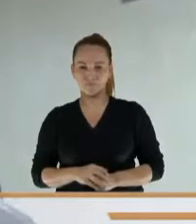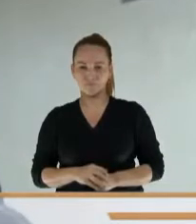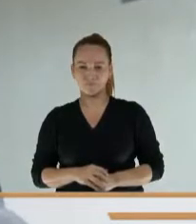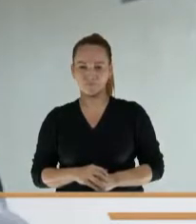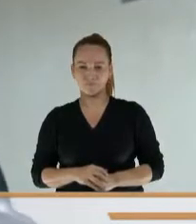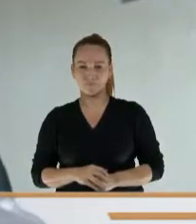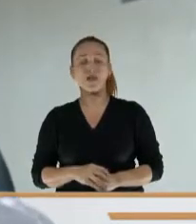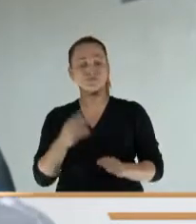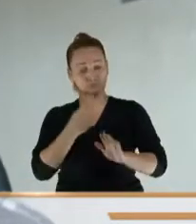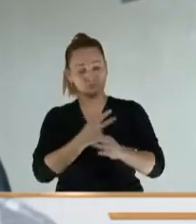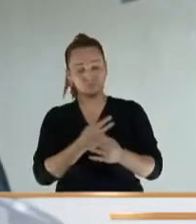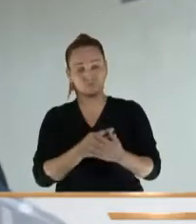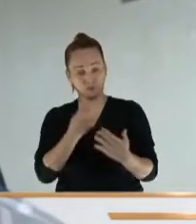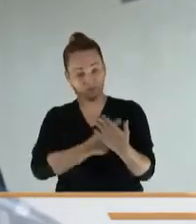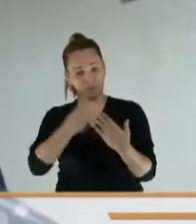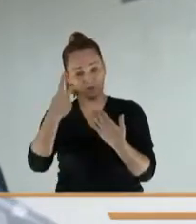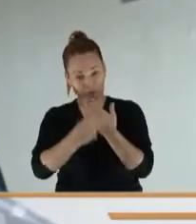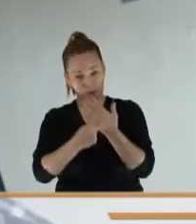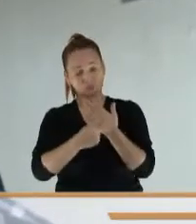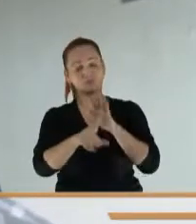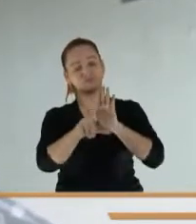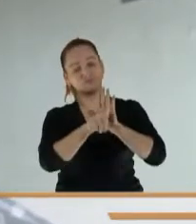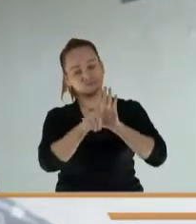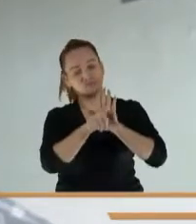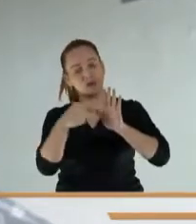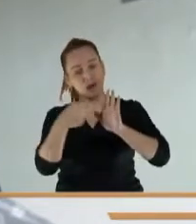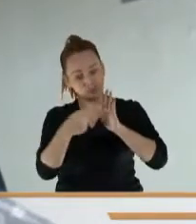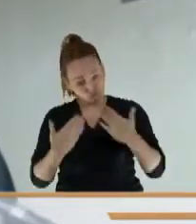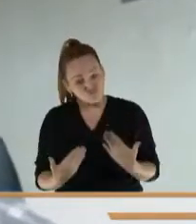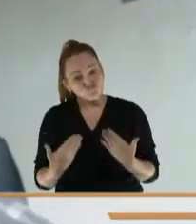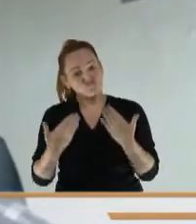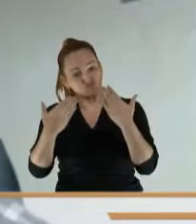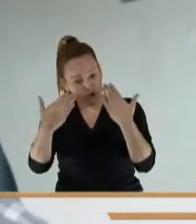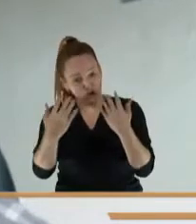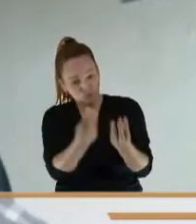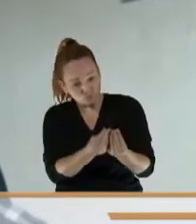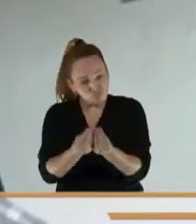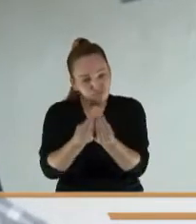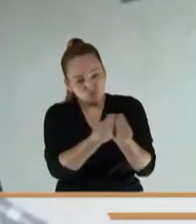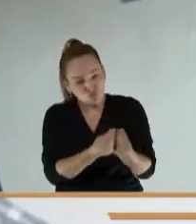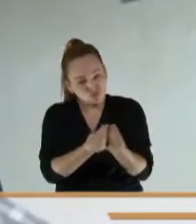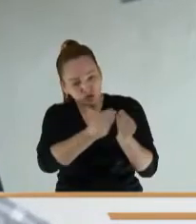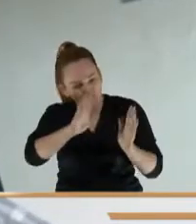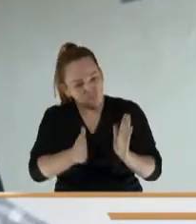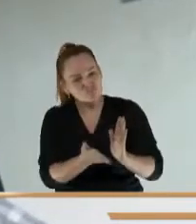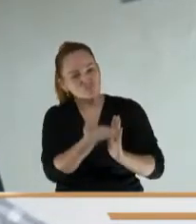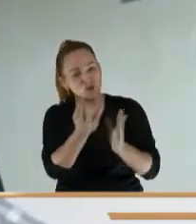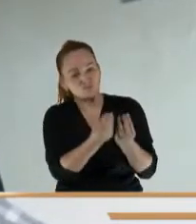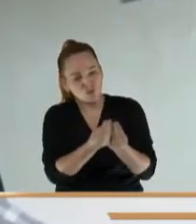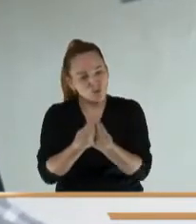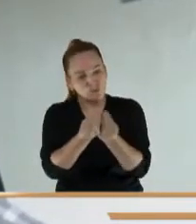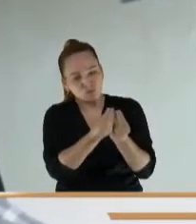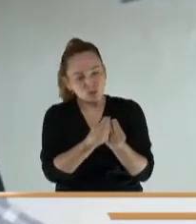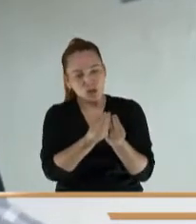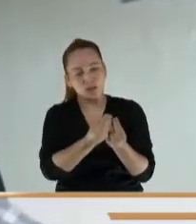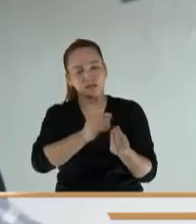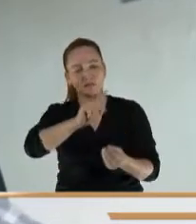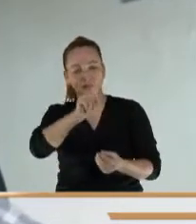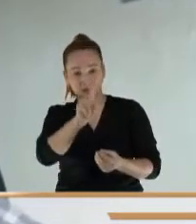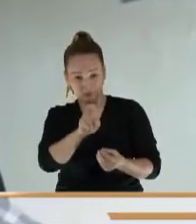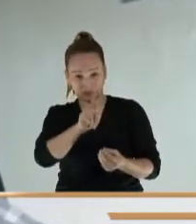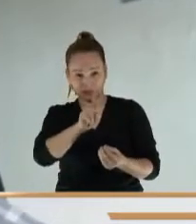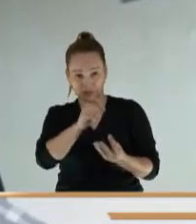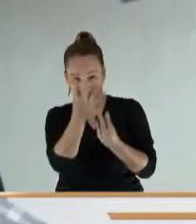Este proyecto de ley, en beneficio de los concejales, especialmente de los concejales de sexta categoría,